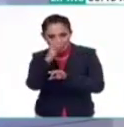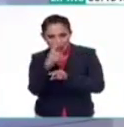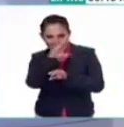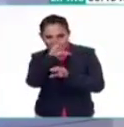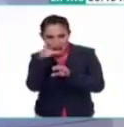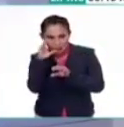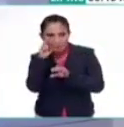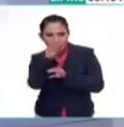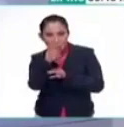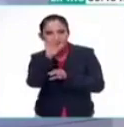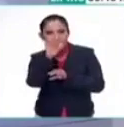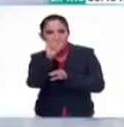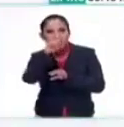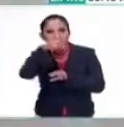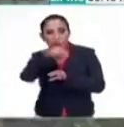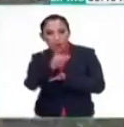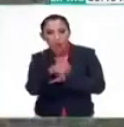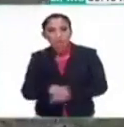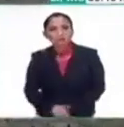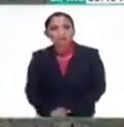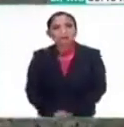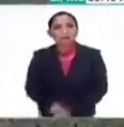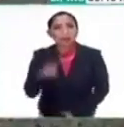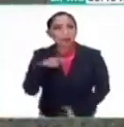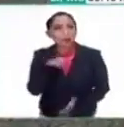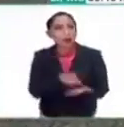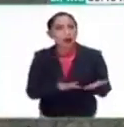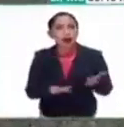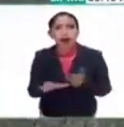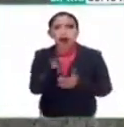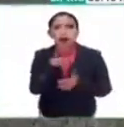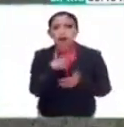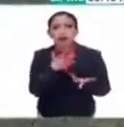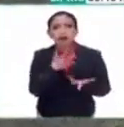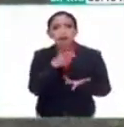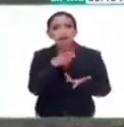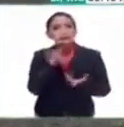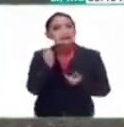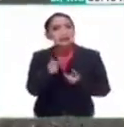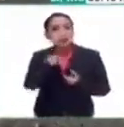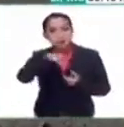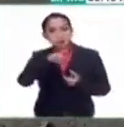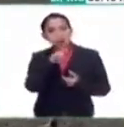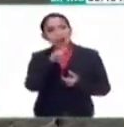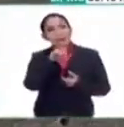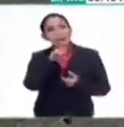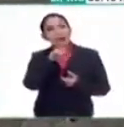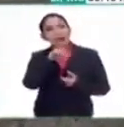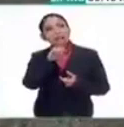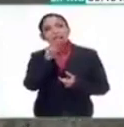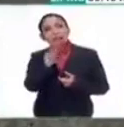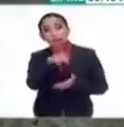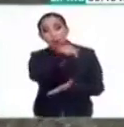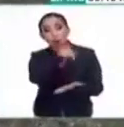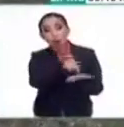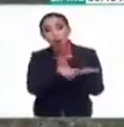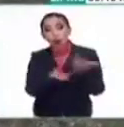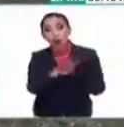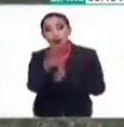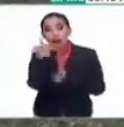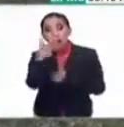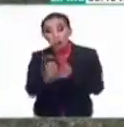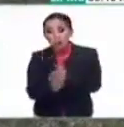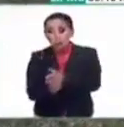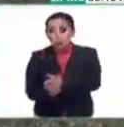ahora Cantona, cómo es, y es una zona de mal país. ¿Qué es el mal país? Pues es una zona que hizo una